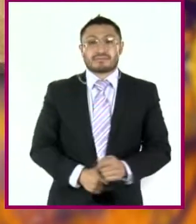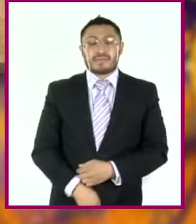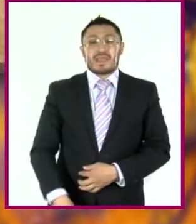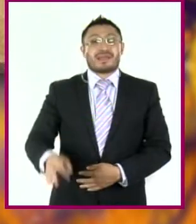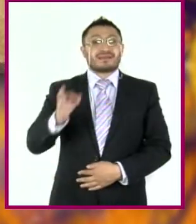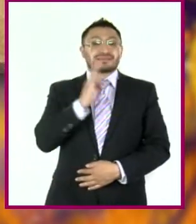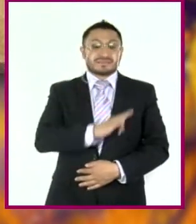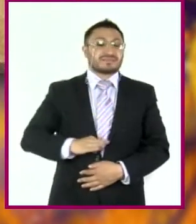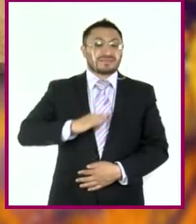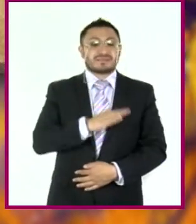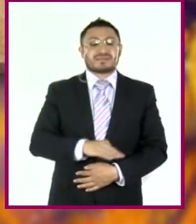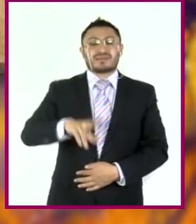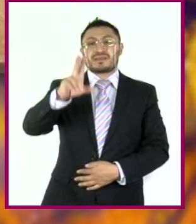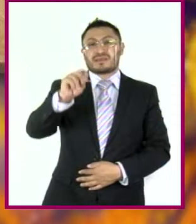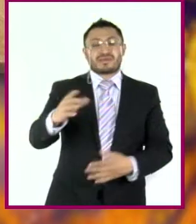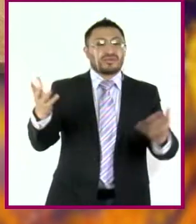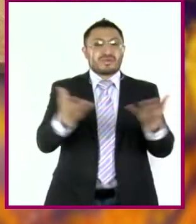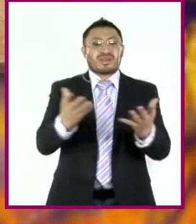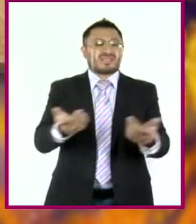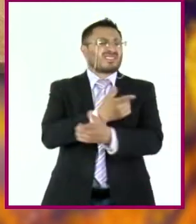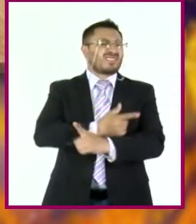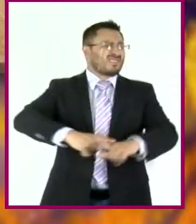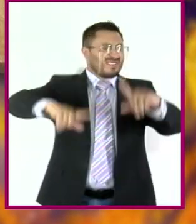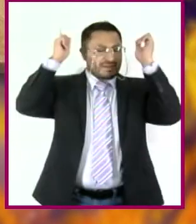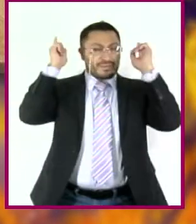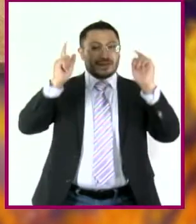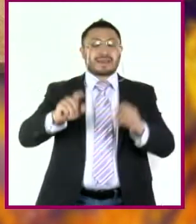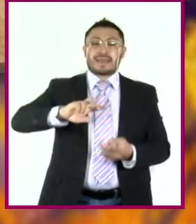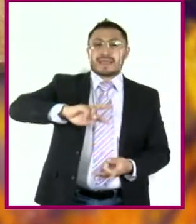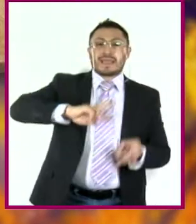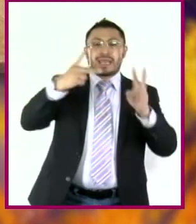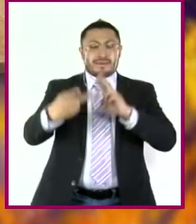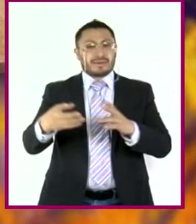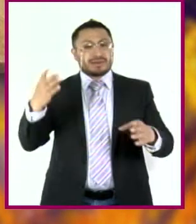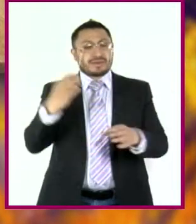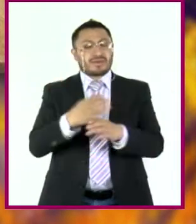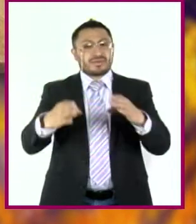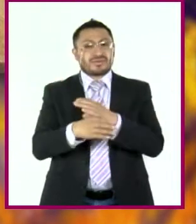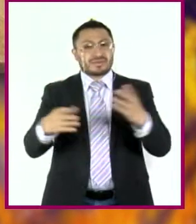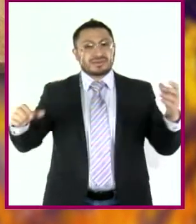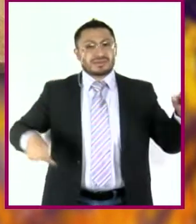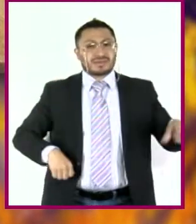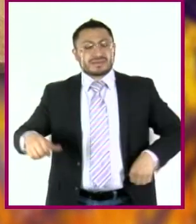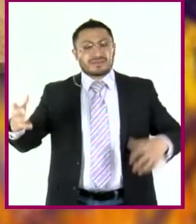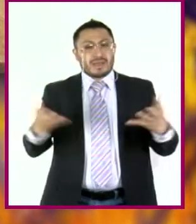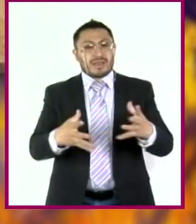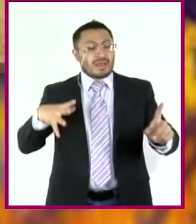Felicidad no es hacer lo que uno quiere, sino querer lo que uno hace. Jean-Paul Sartre.